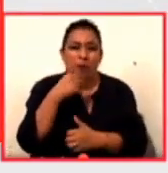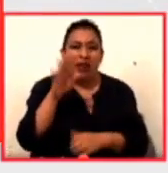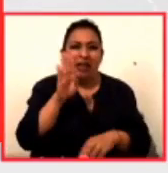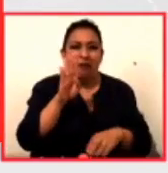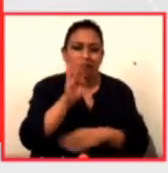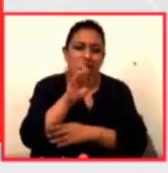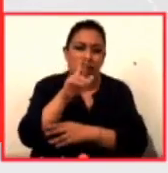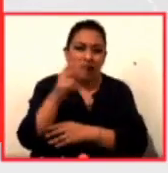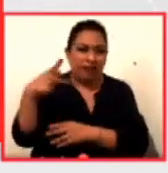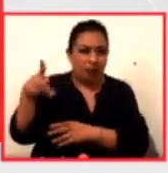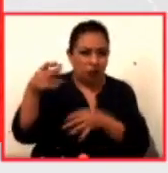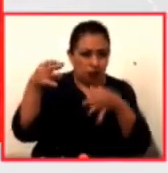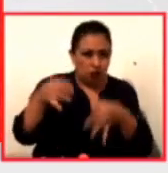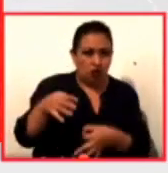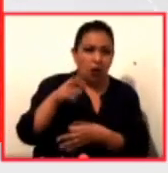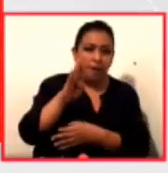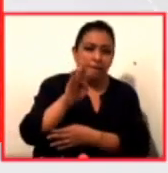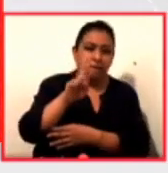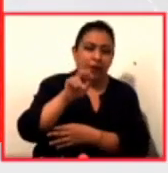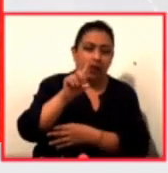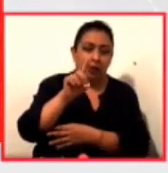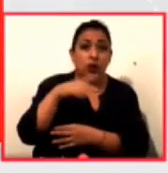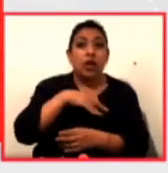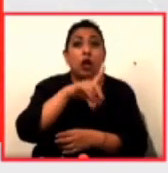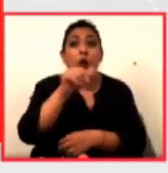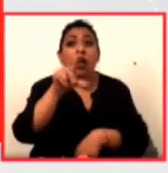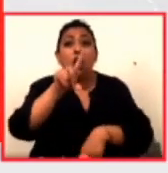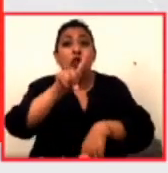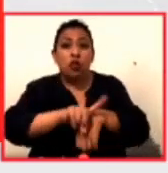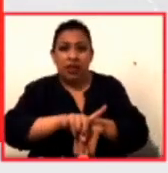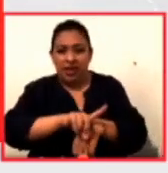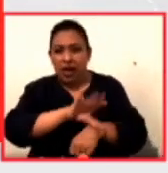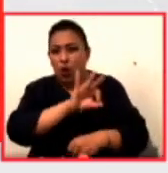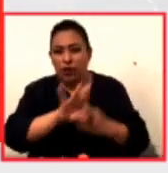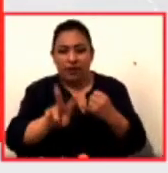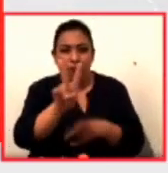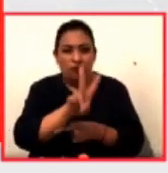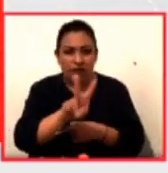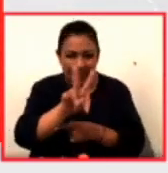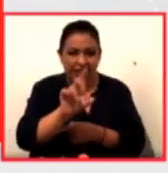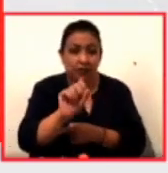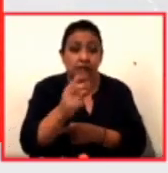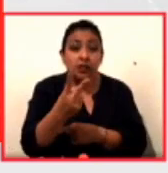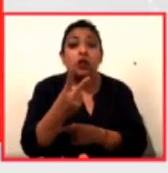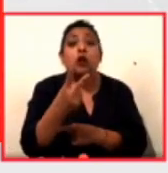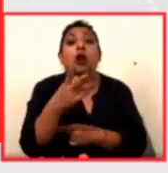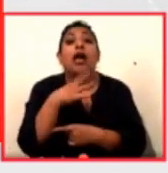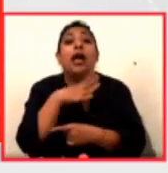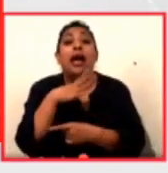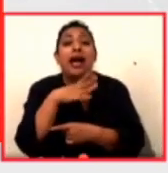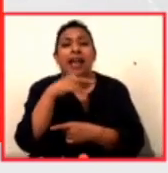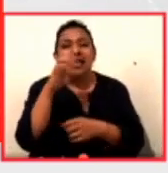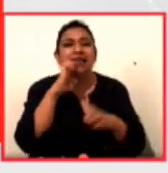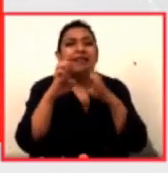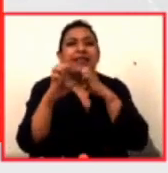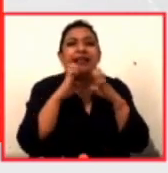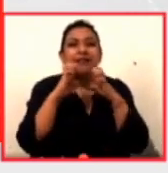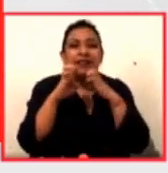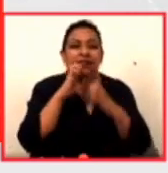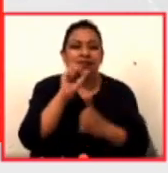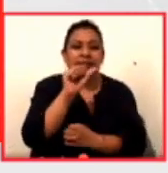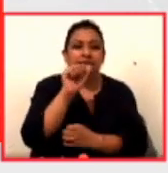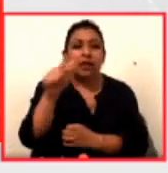El viernes 22 cerraremos con una entrevista con Sam Bueller, que es el biógrafo